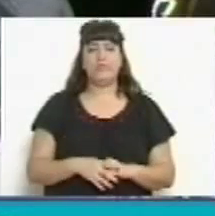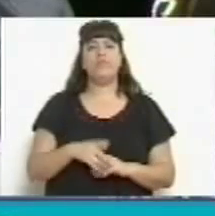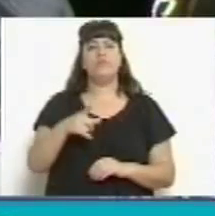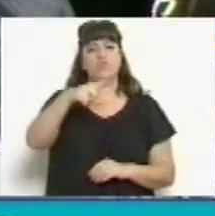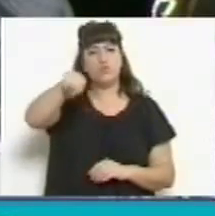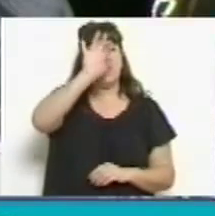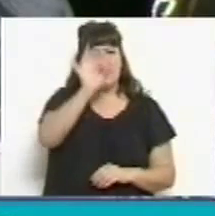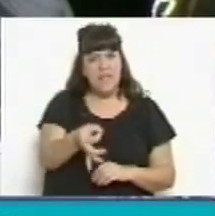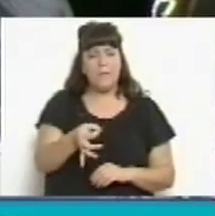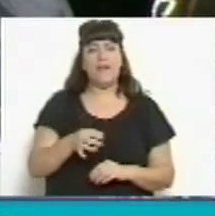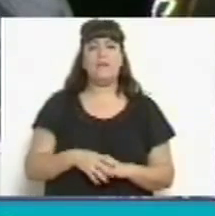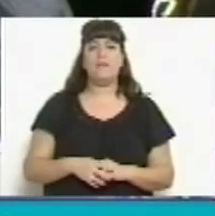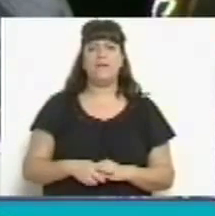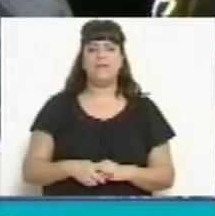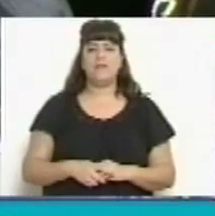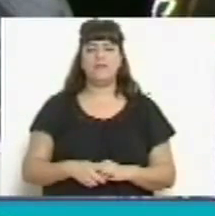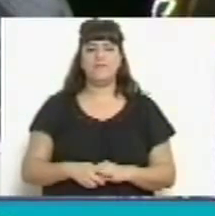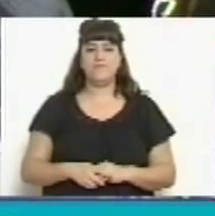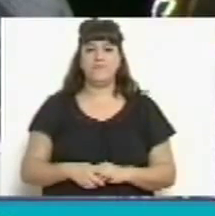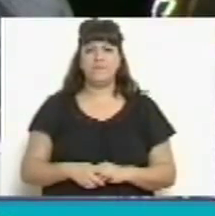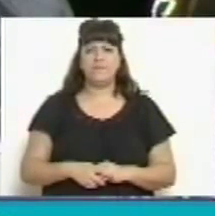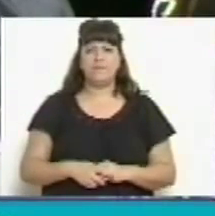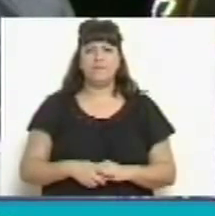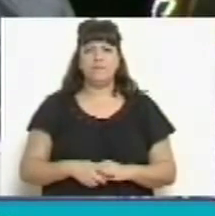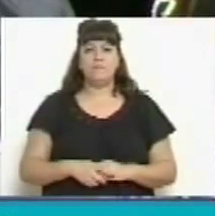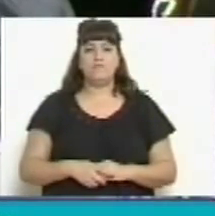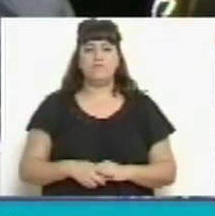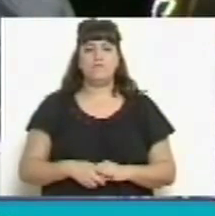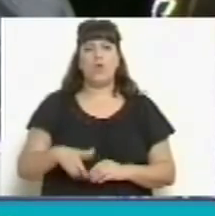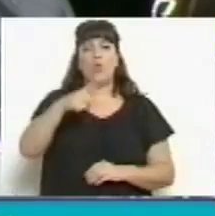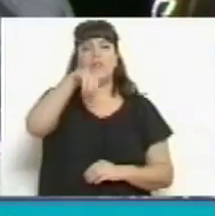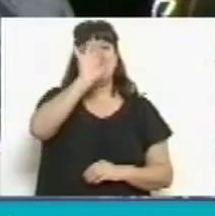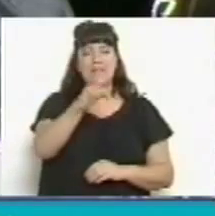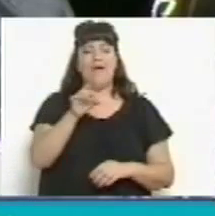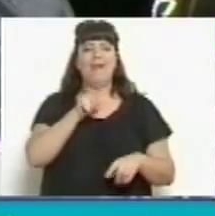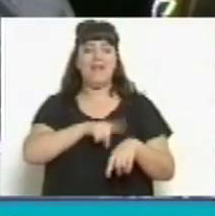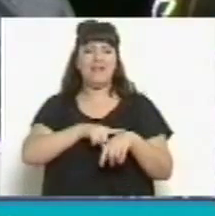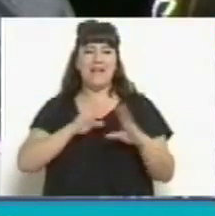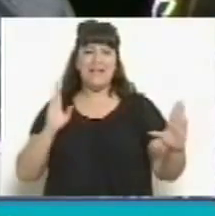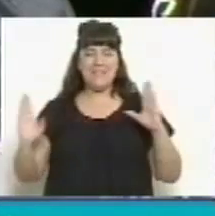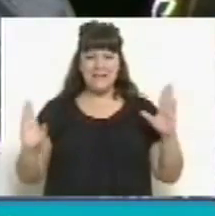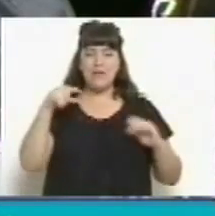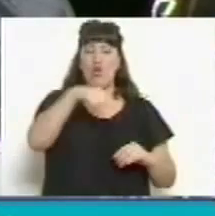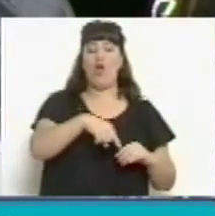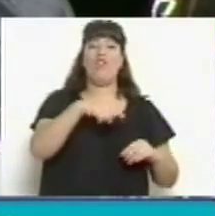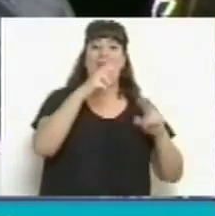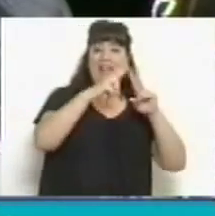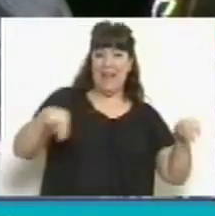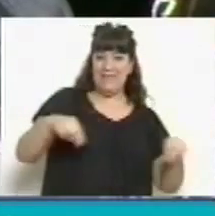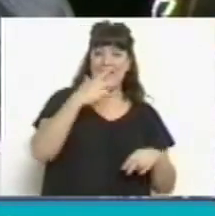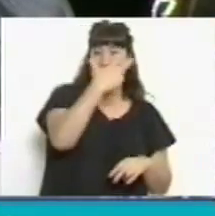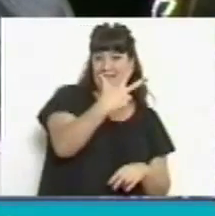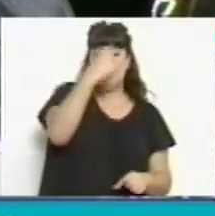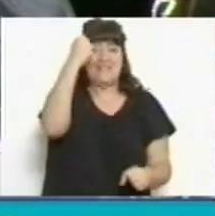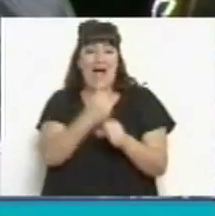Ustedes saben todos que el ciclo de jardín de infantes es de 3 a 5 años,